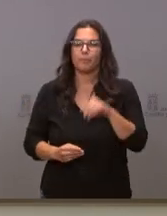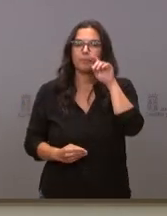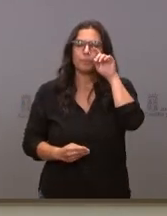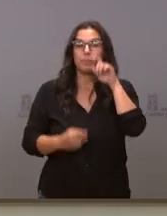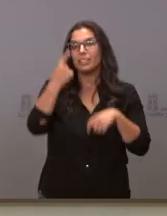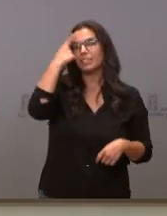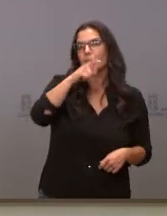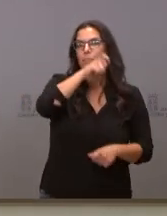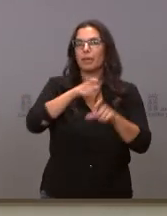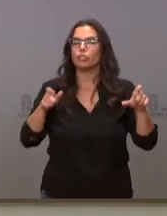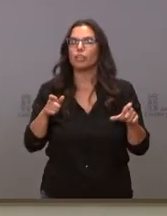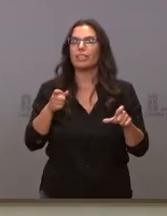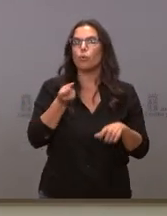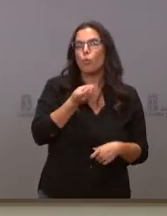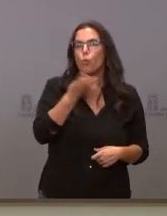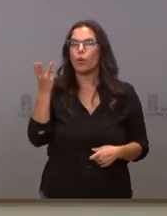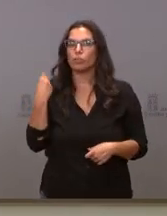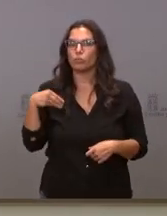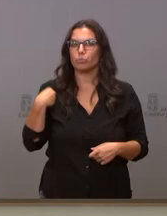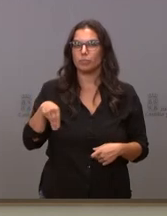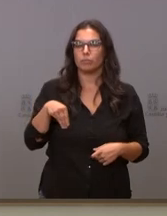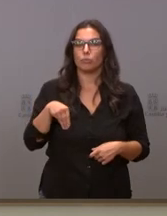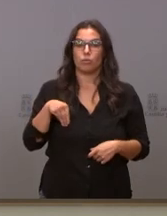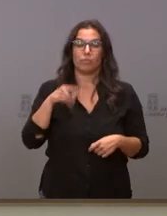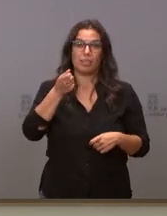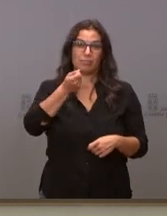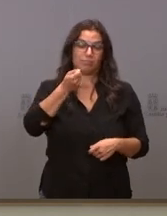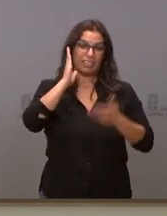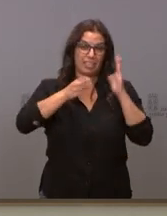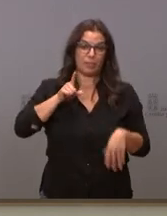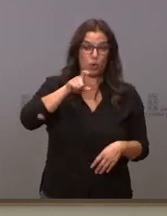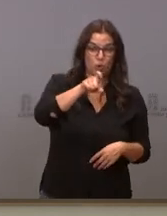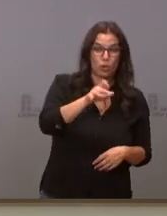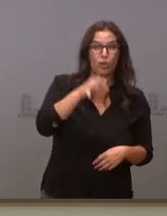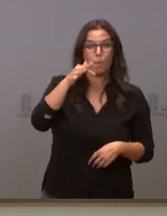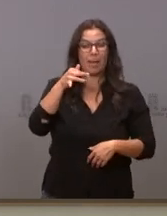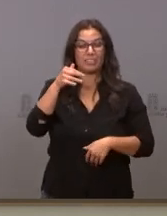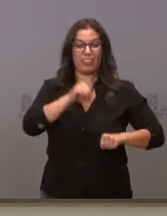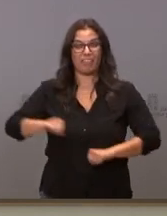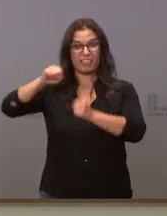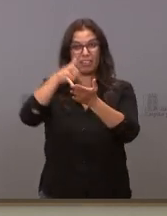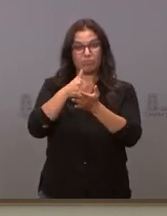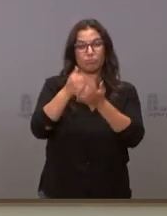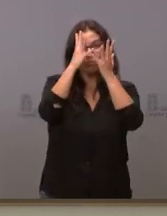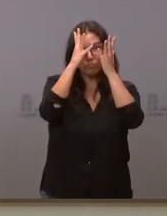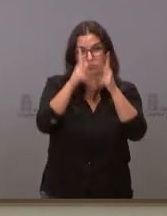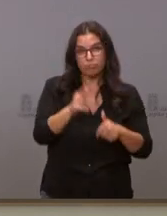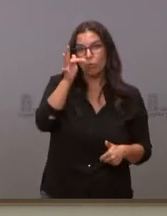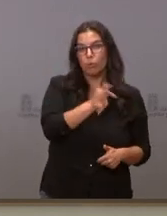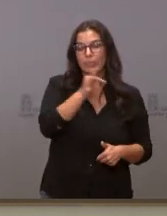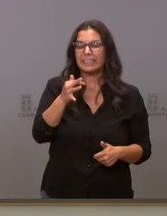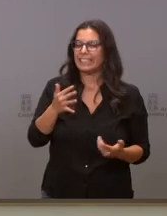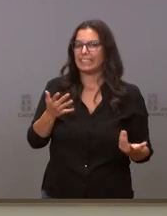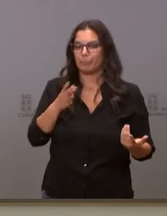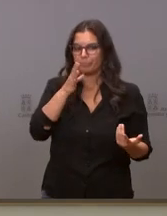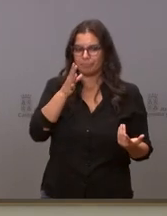inmunodeprimidos y con tratamientos oncológicos que van a recibir te pasaría las cifras las tengo por aquí pero